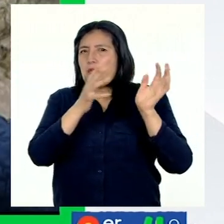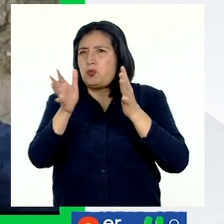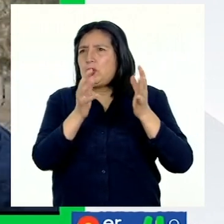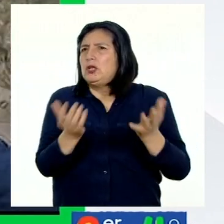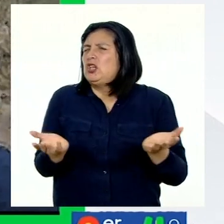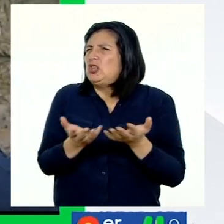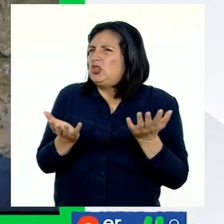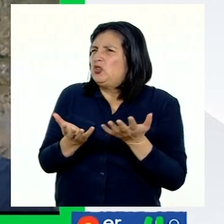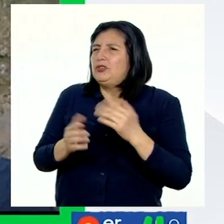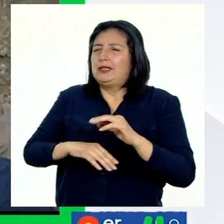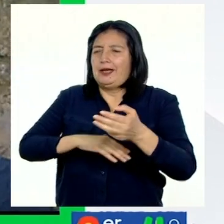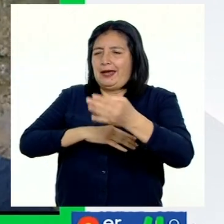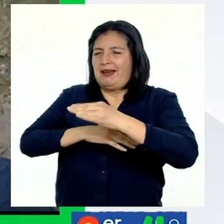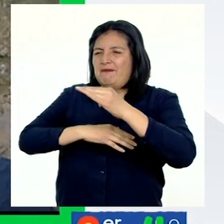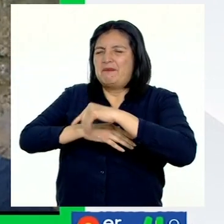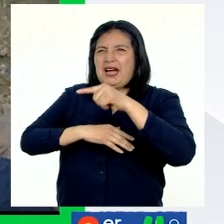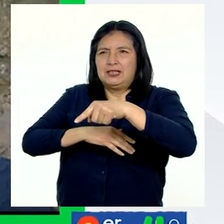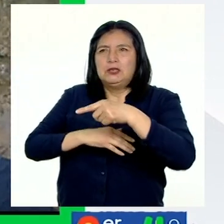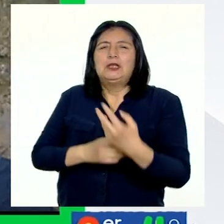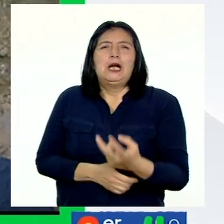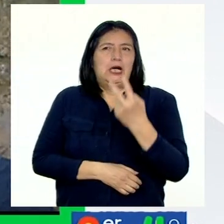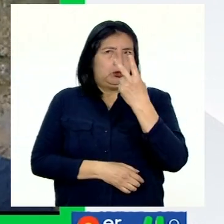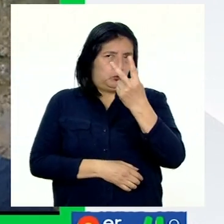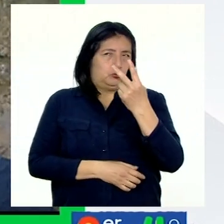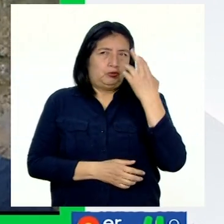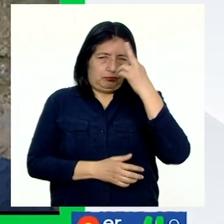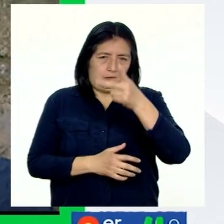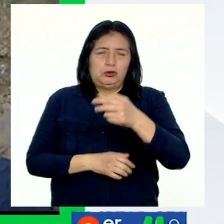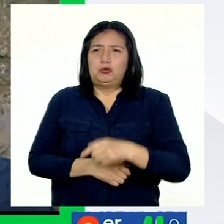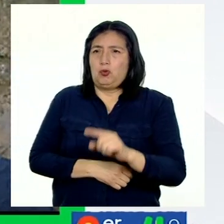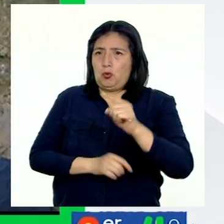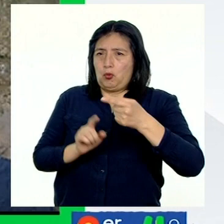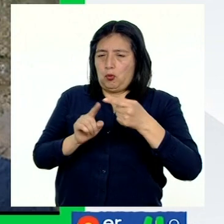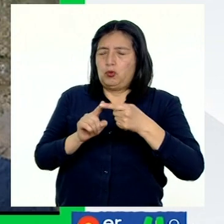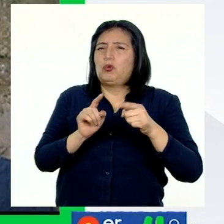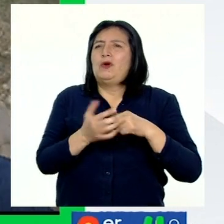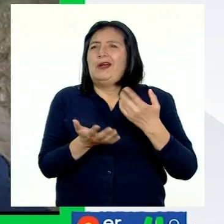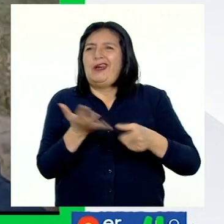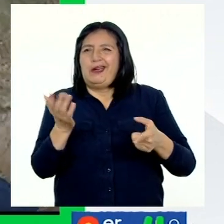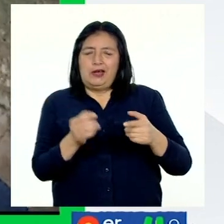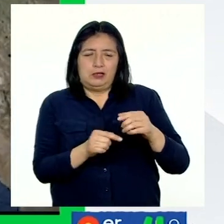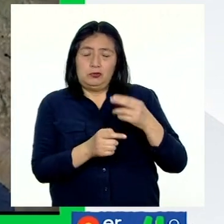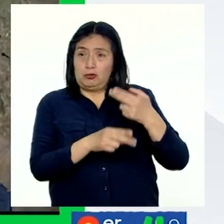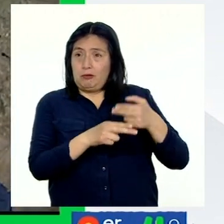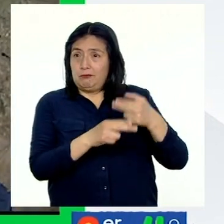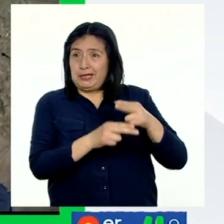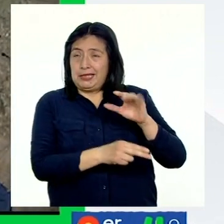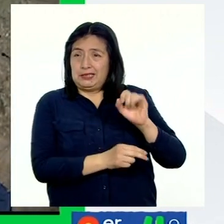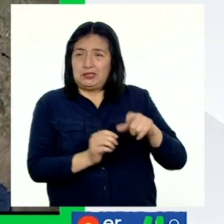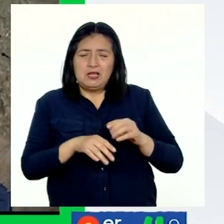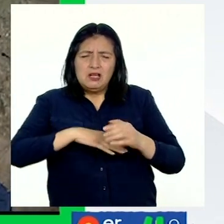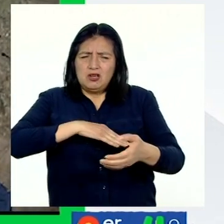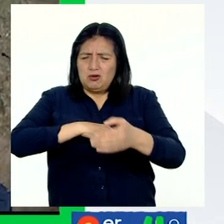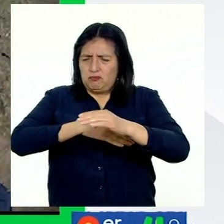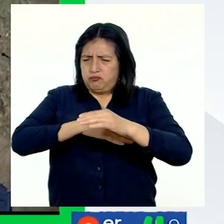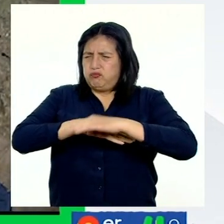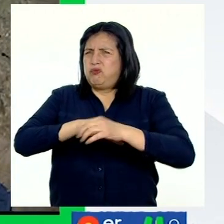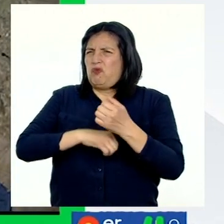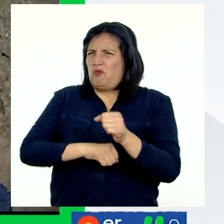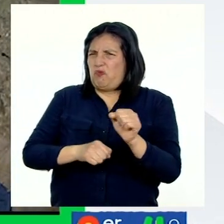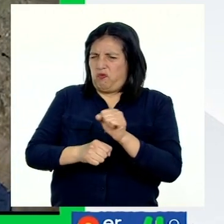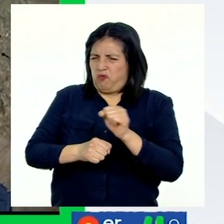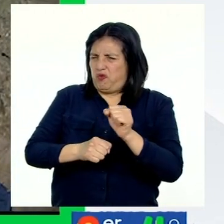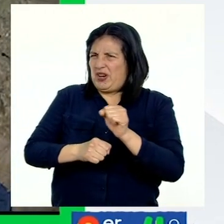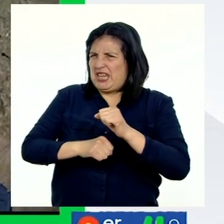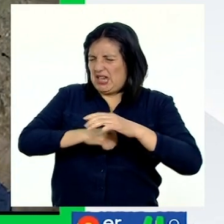viene de mar adentro. Existen dos motores. Uno, el anticiclón. Y dos, las ondas frías de gran extensión,